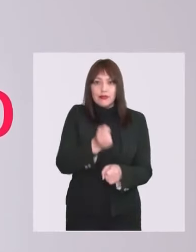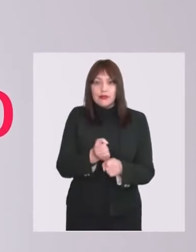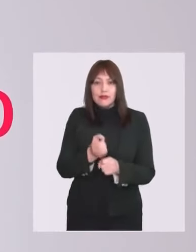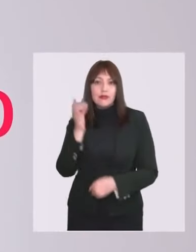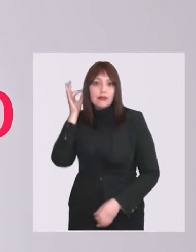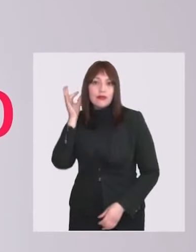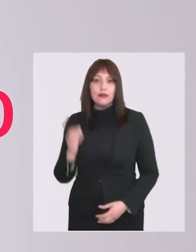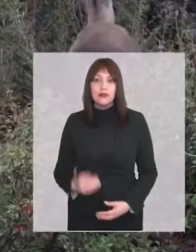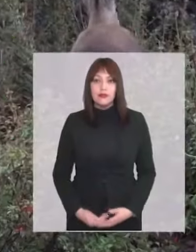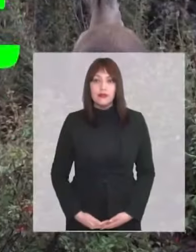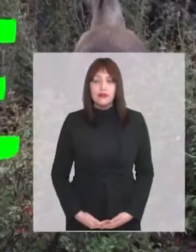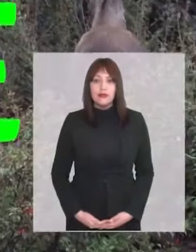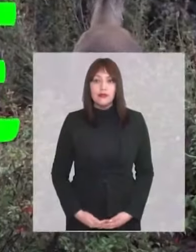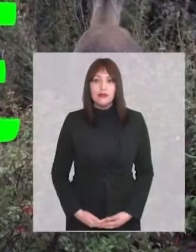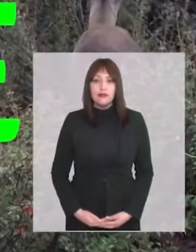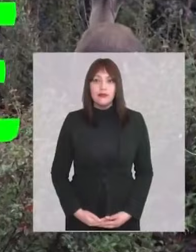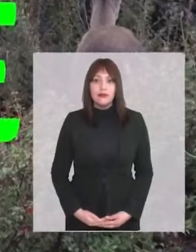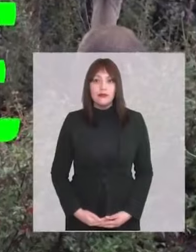aumento del empleo femenino.